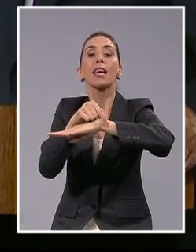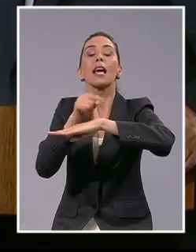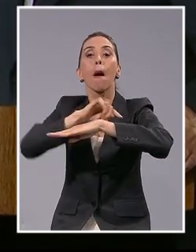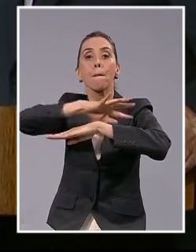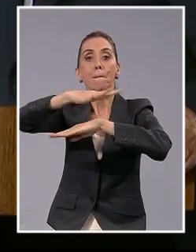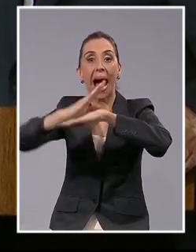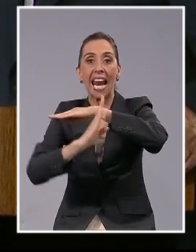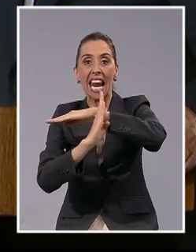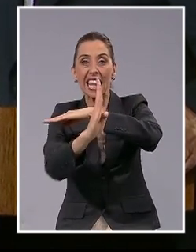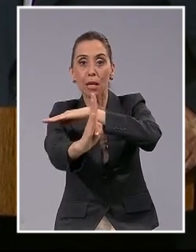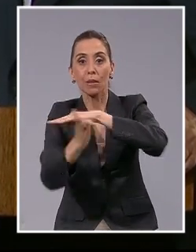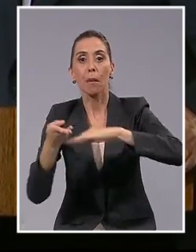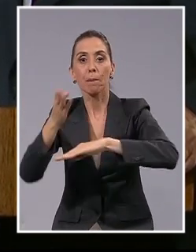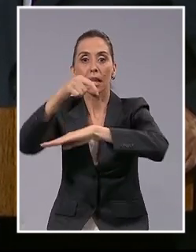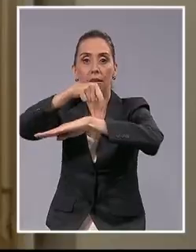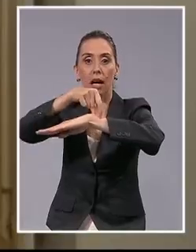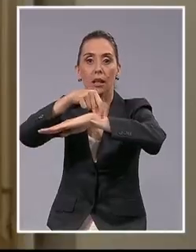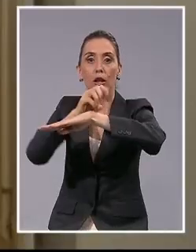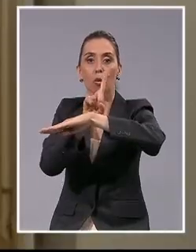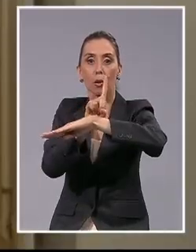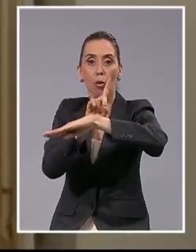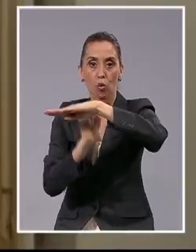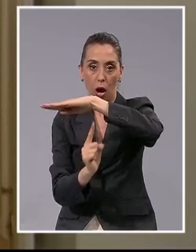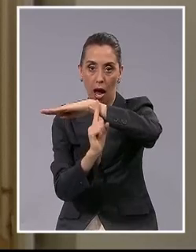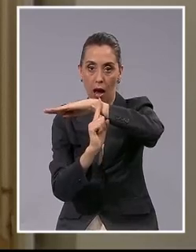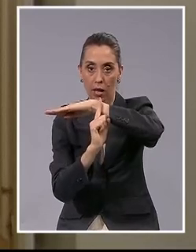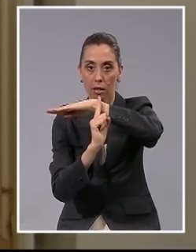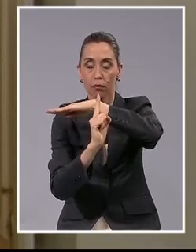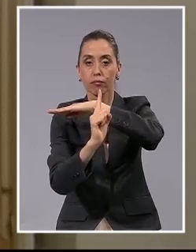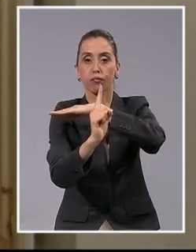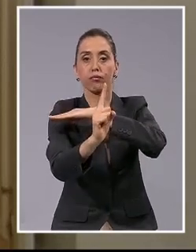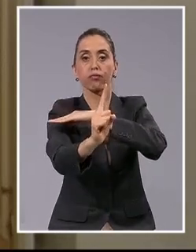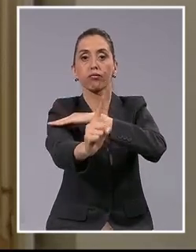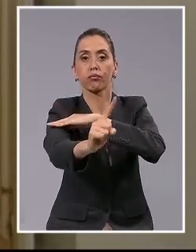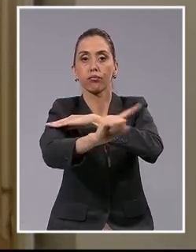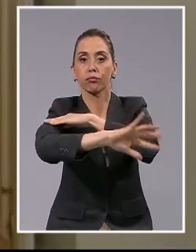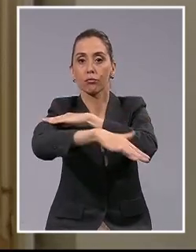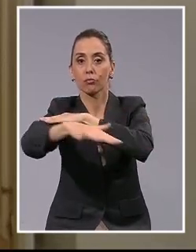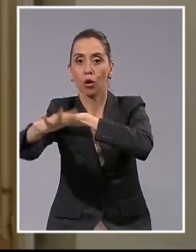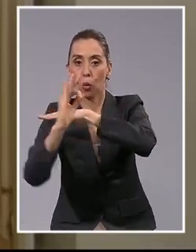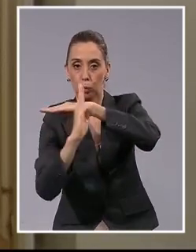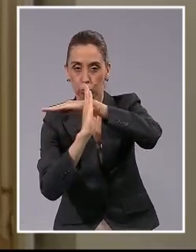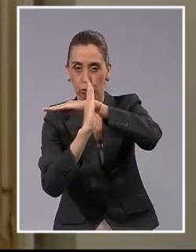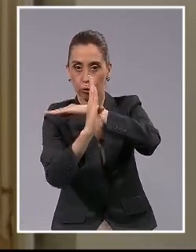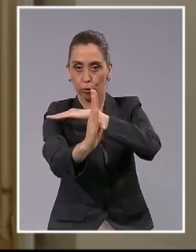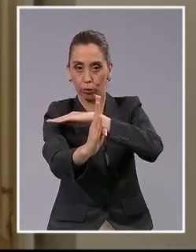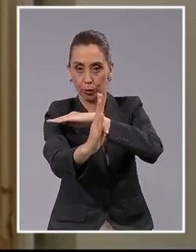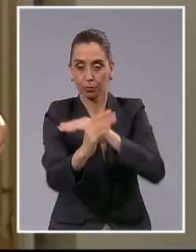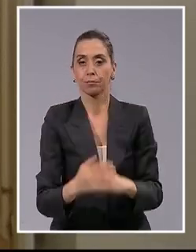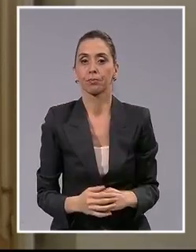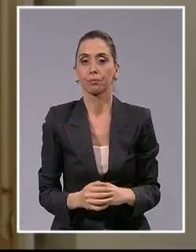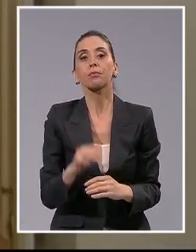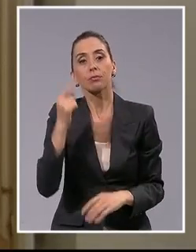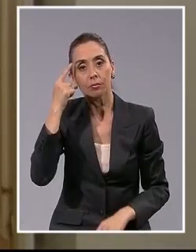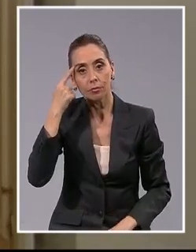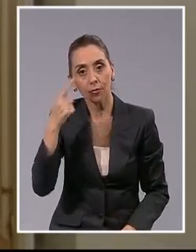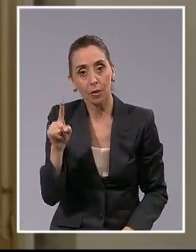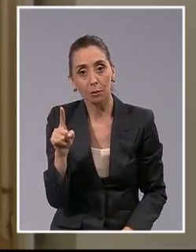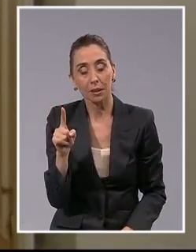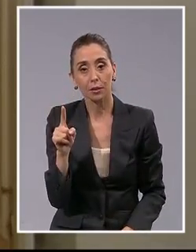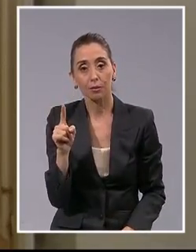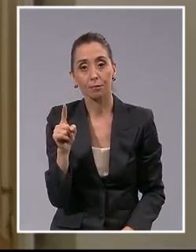comienza en el hito 1 y se extiende a lo largo de ese paralelo. Sin embargo,